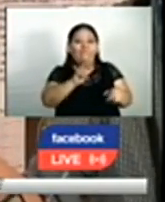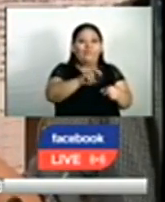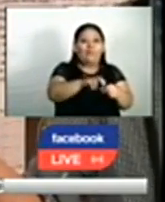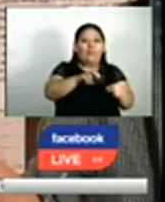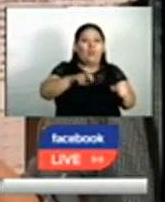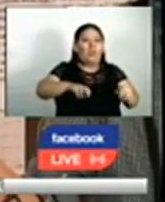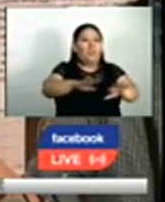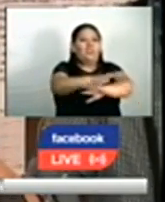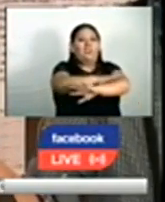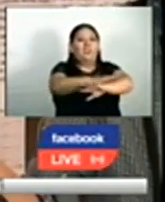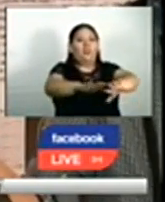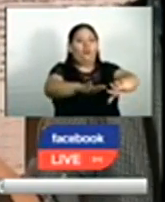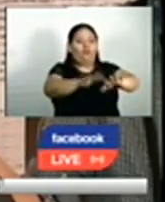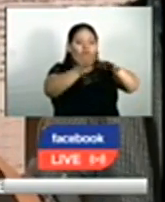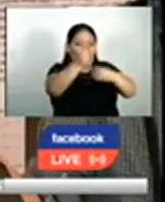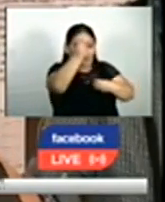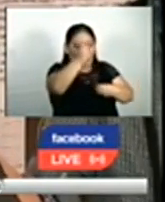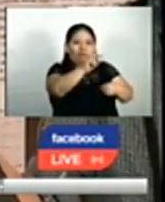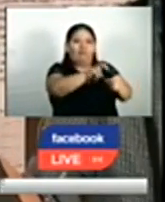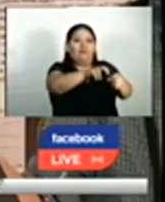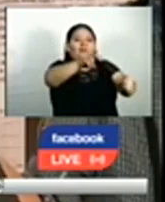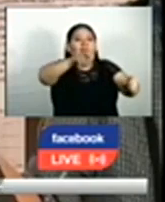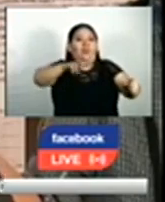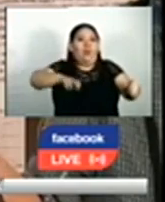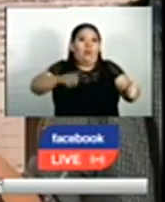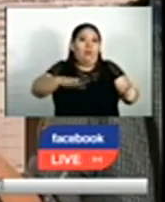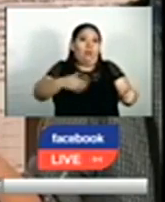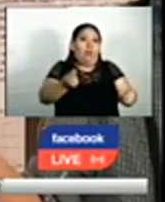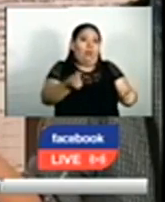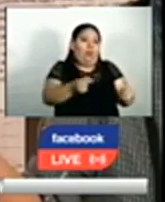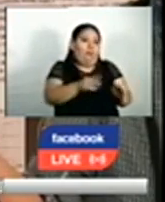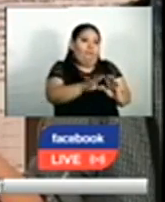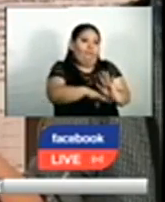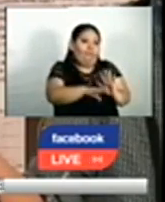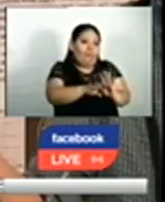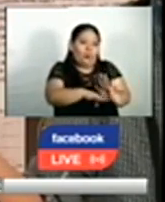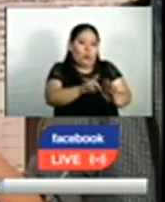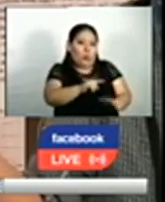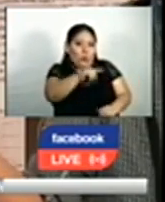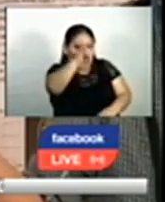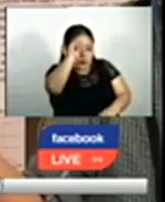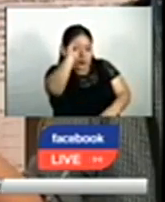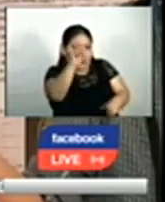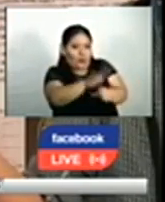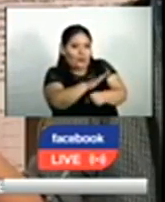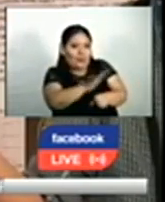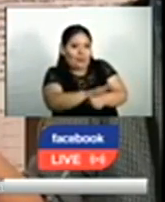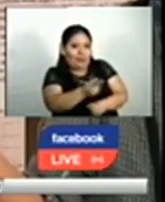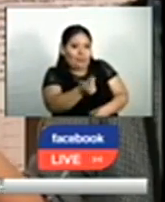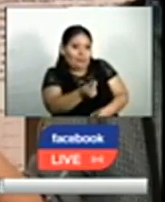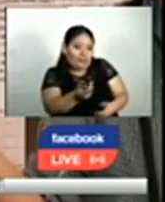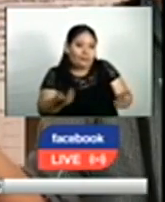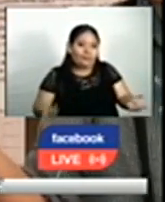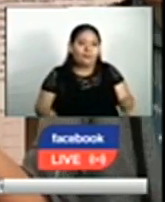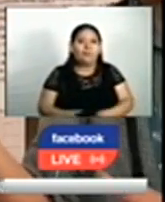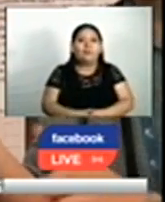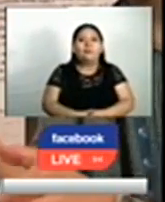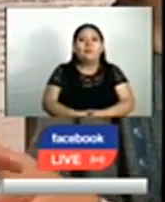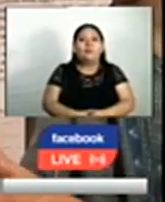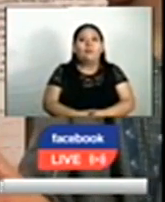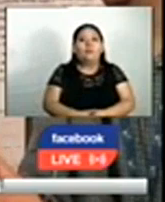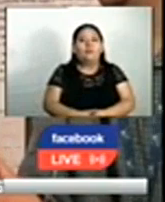renunciado por dignidad o por lo que sea o por salario mismo, que los honorarios no son correctos. Entonces